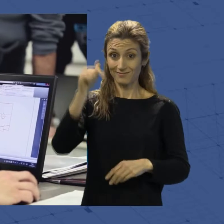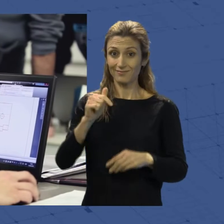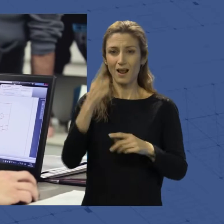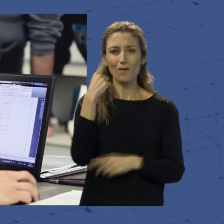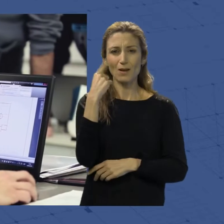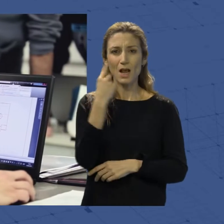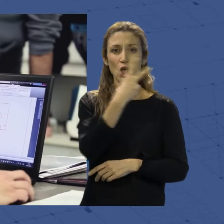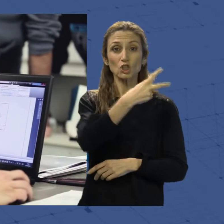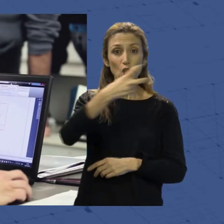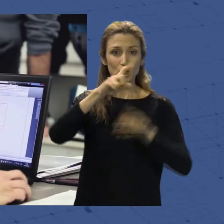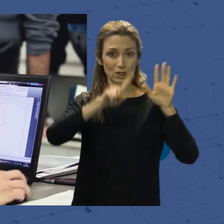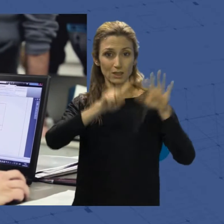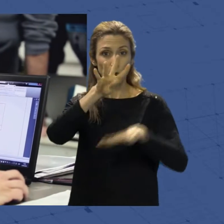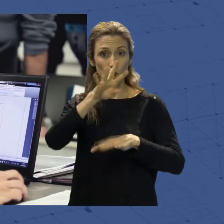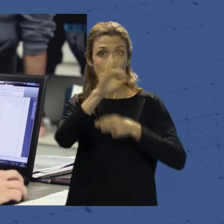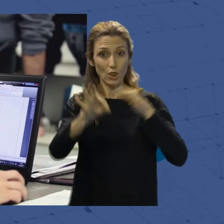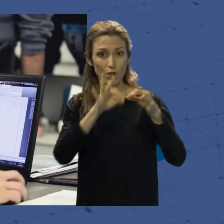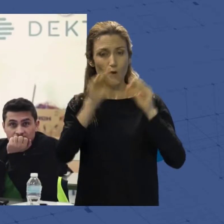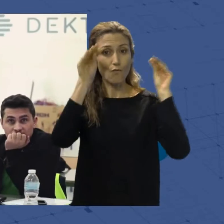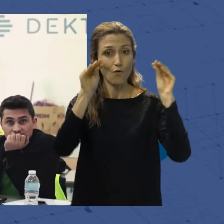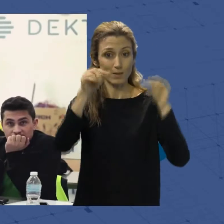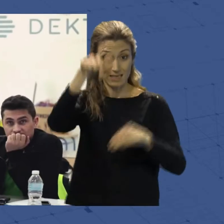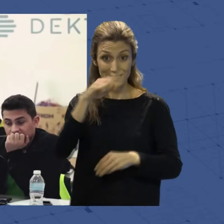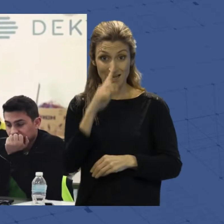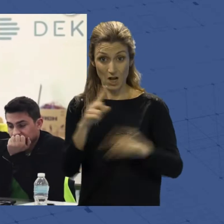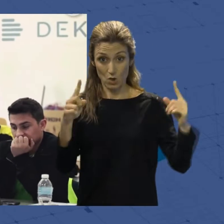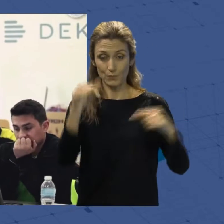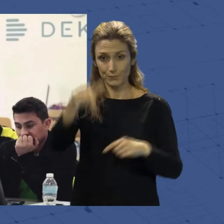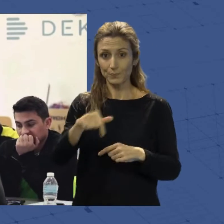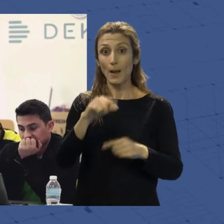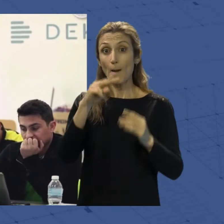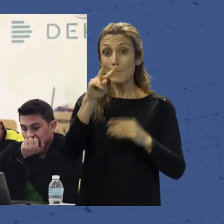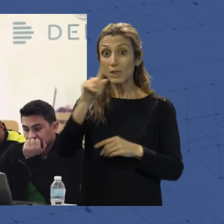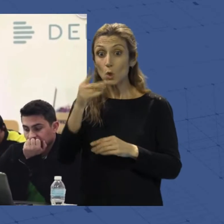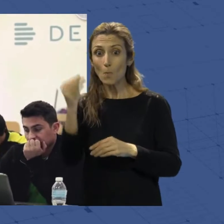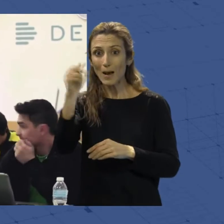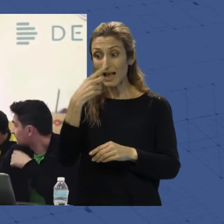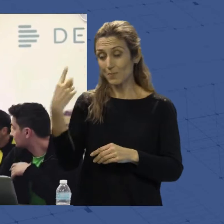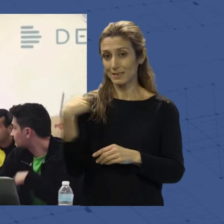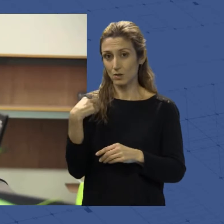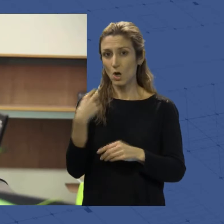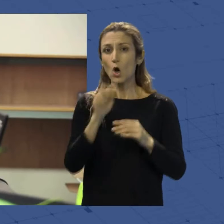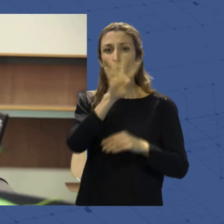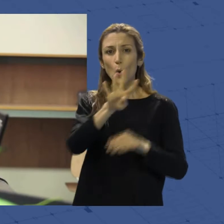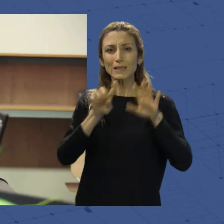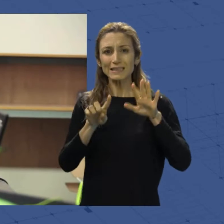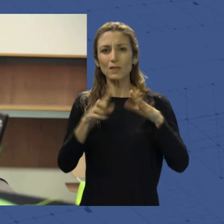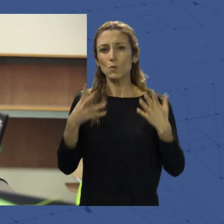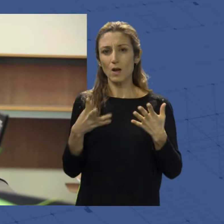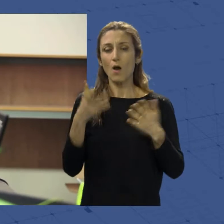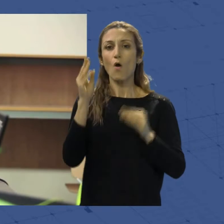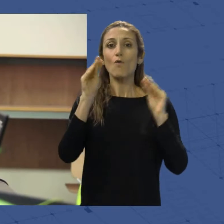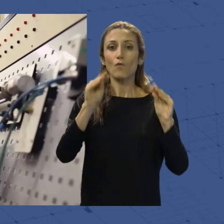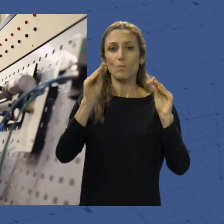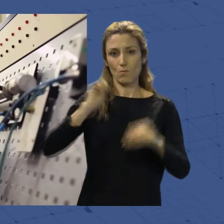264 ciclos formativos este año, 21 más que en 2020 y 46 de ellos son de formación profesional dual.